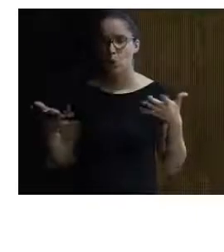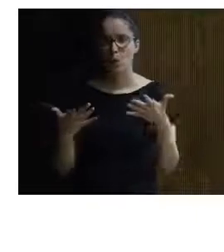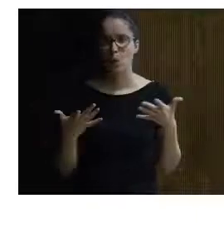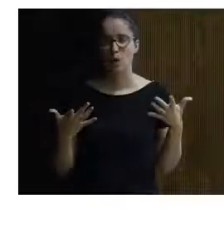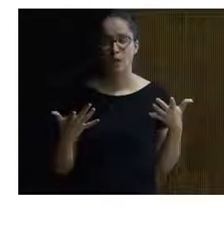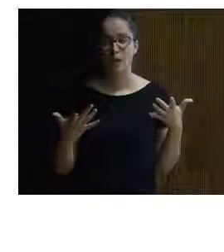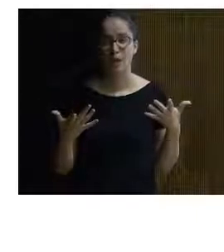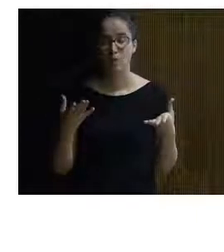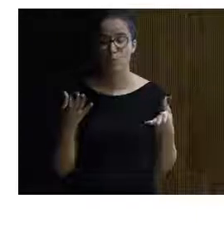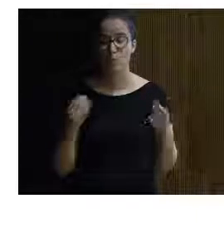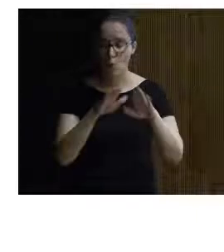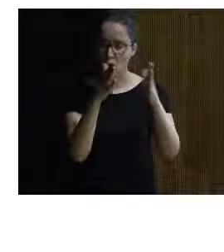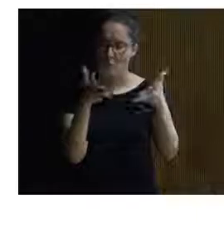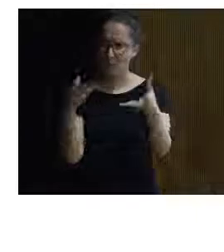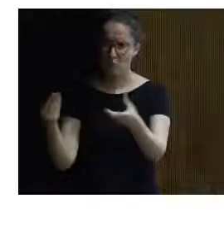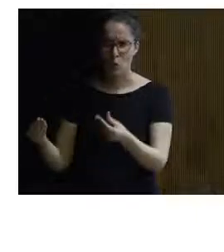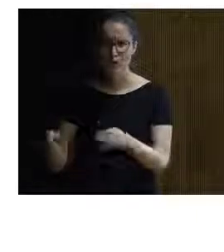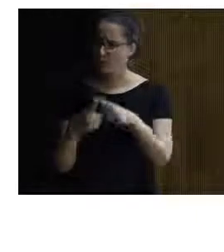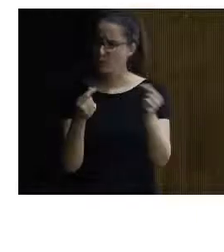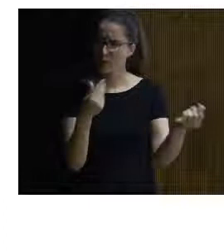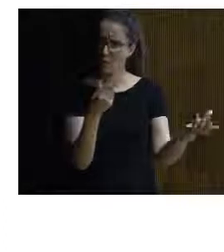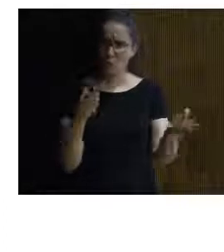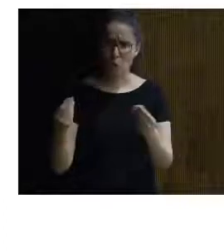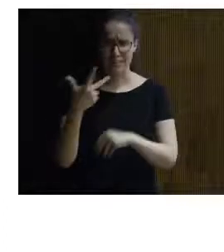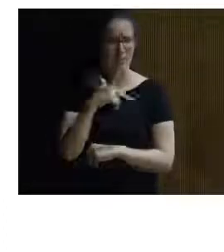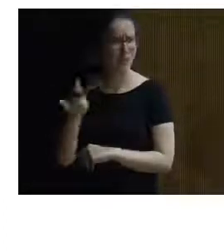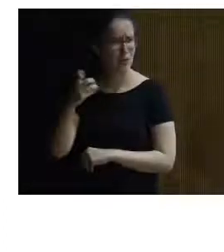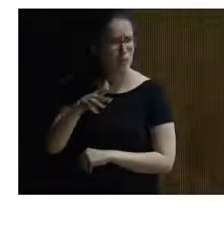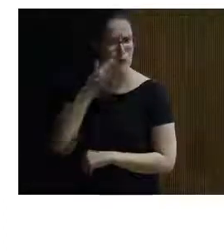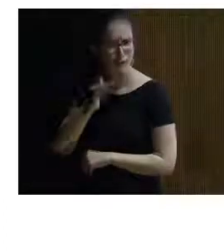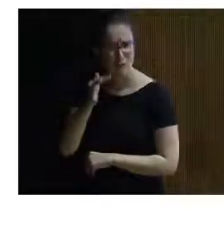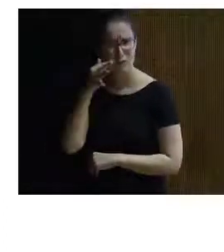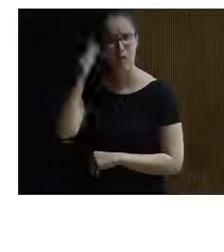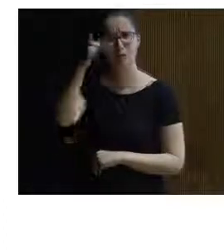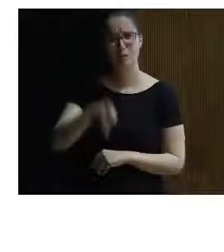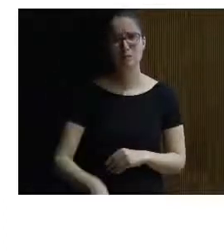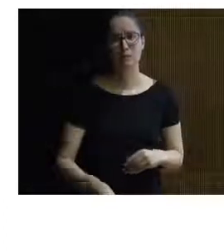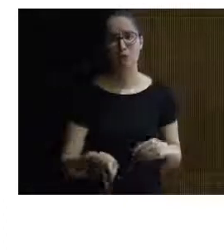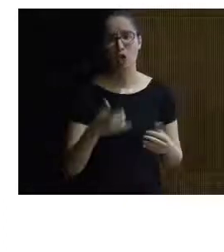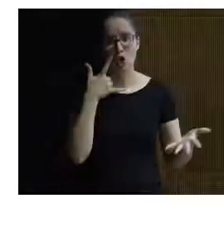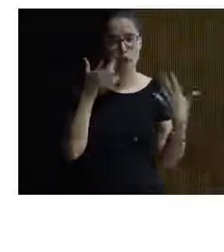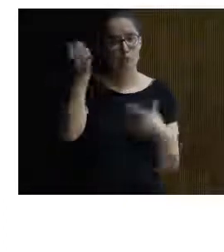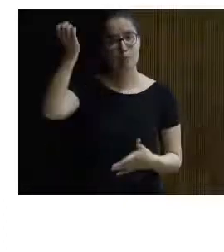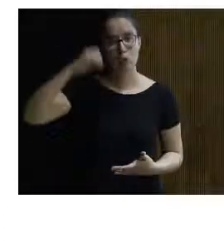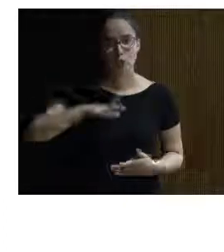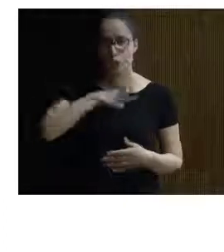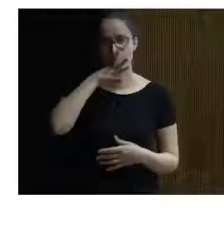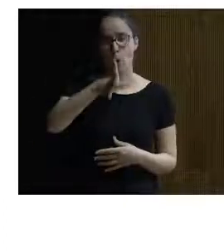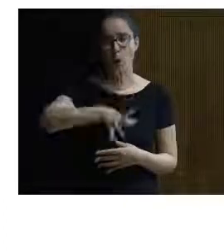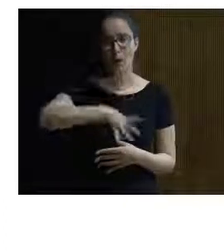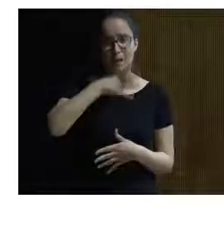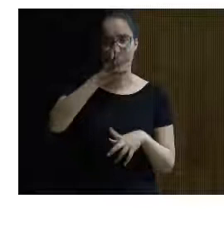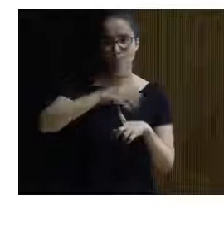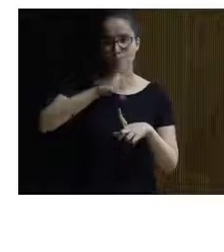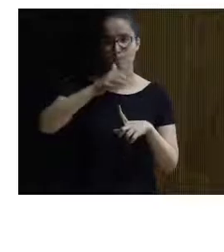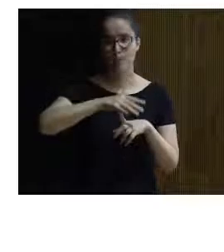decide pues hay muchas cuevas muchas cuevas en Asturias muchas cuevas en Cantabria en Francia hay muchas cuevas con arte paleolítico porque en el